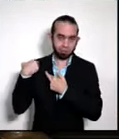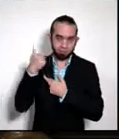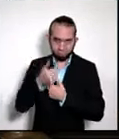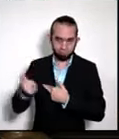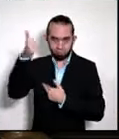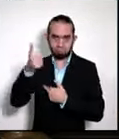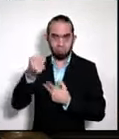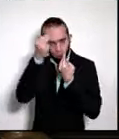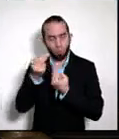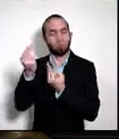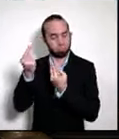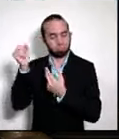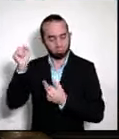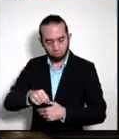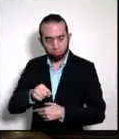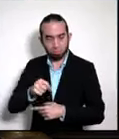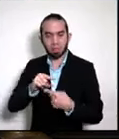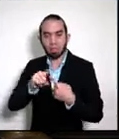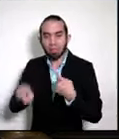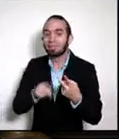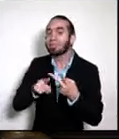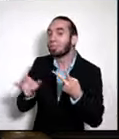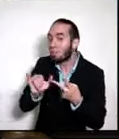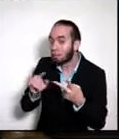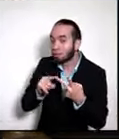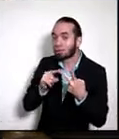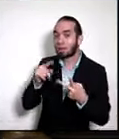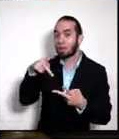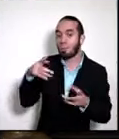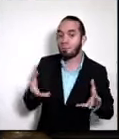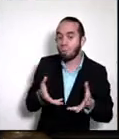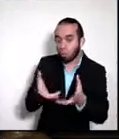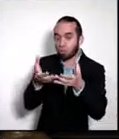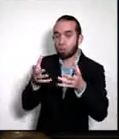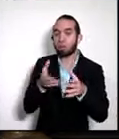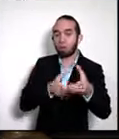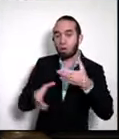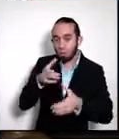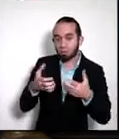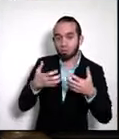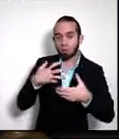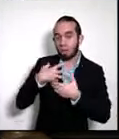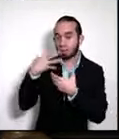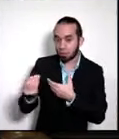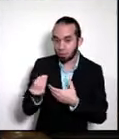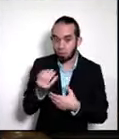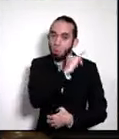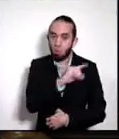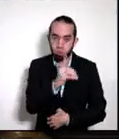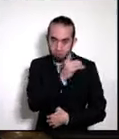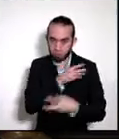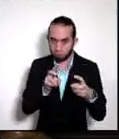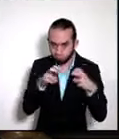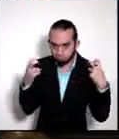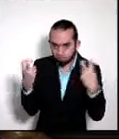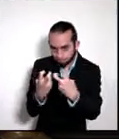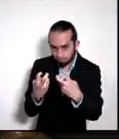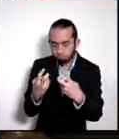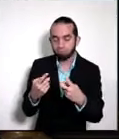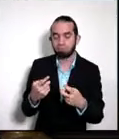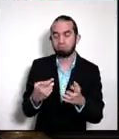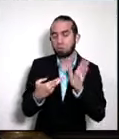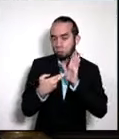honra pero también desde el Promotorio de Comercio Exterior donde hay una junta directiva representada